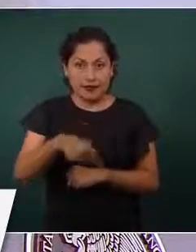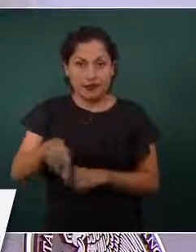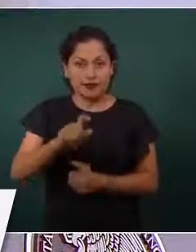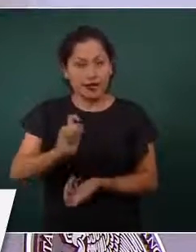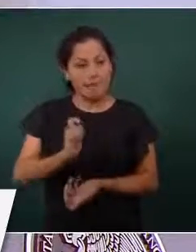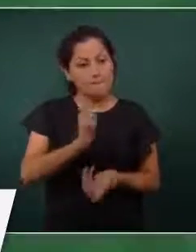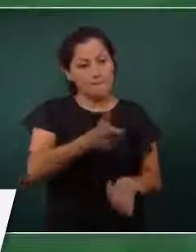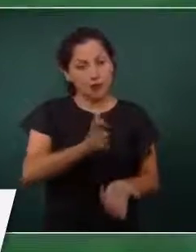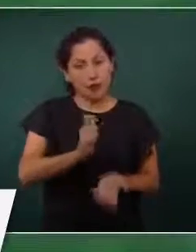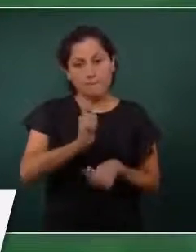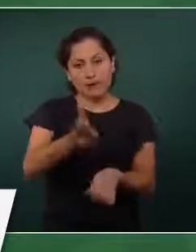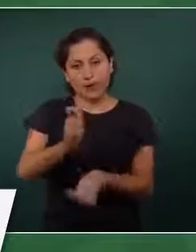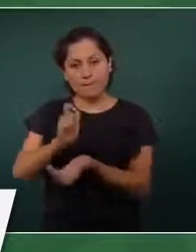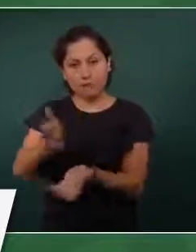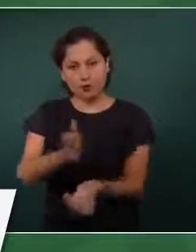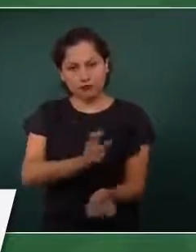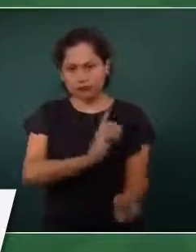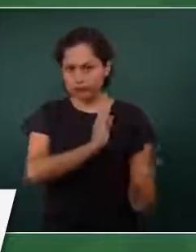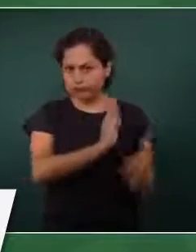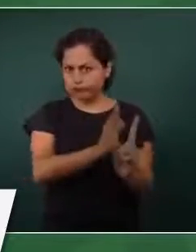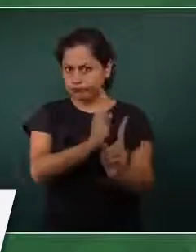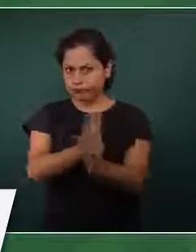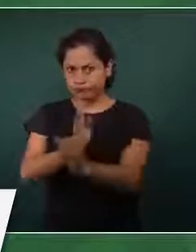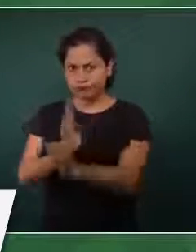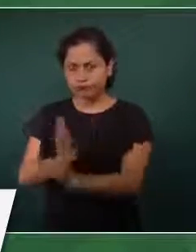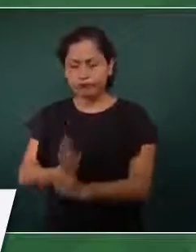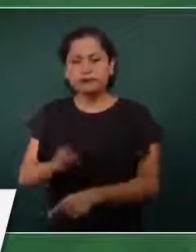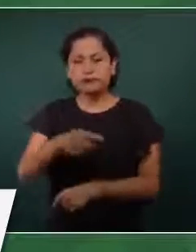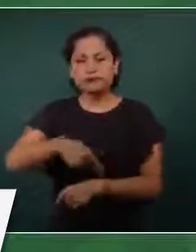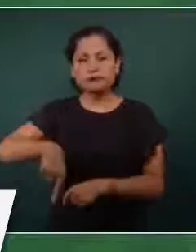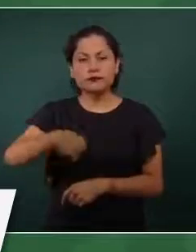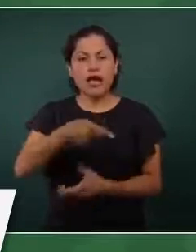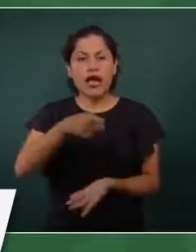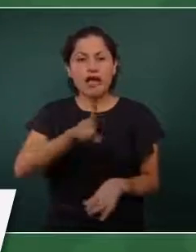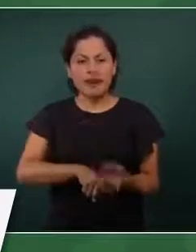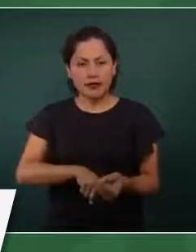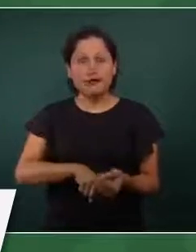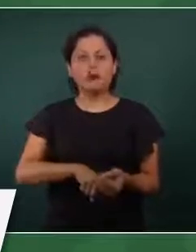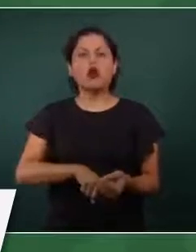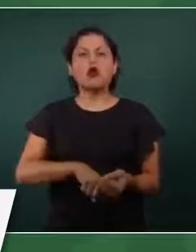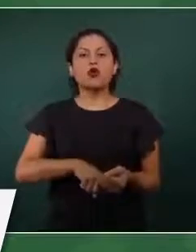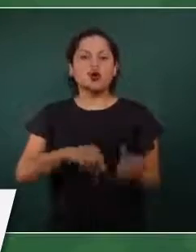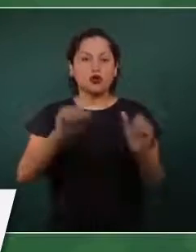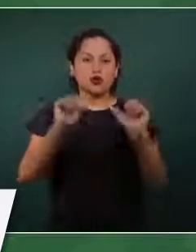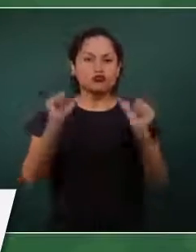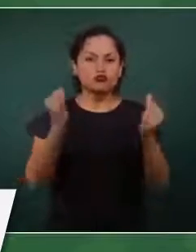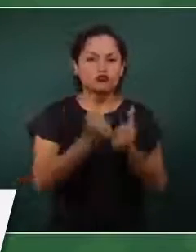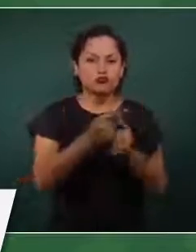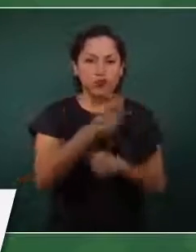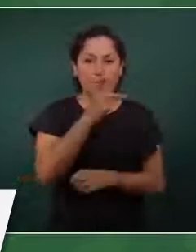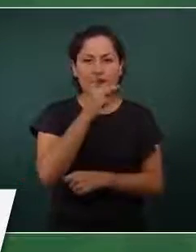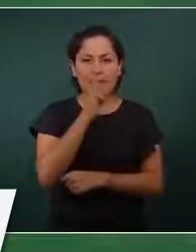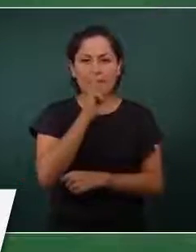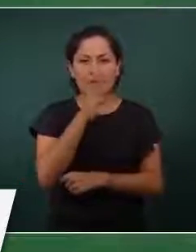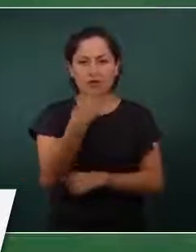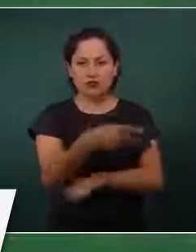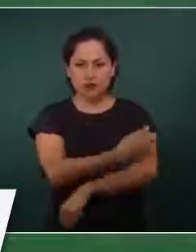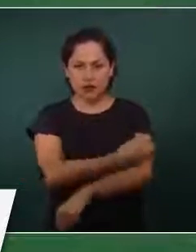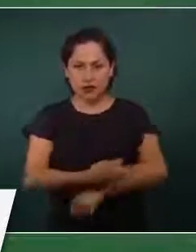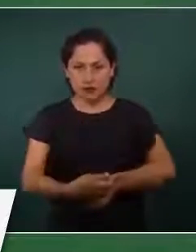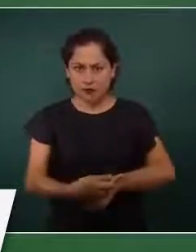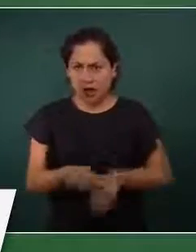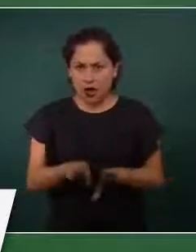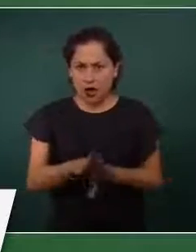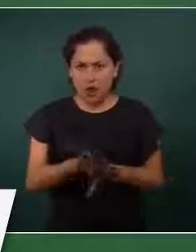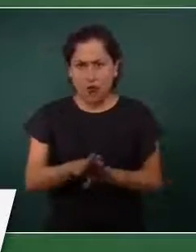presupuesto, las sociedades de padres de familia se les entrega de manera directa su presupuesto